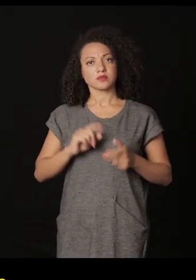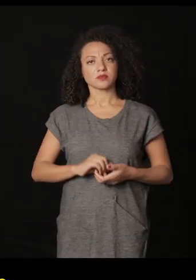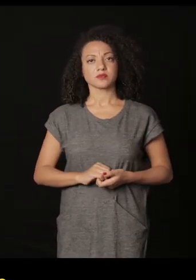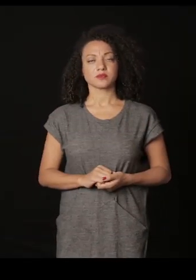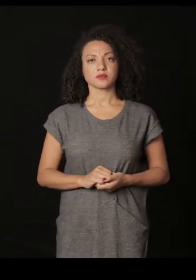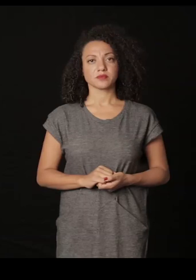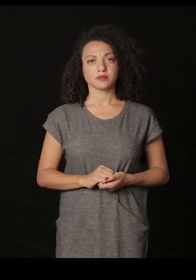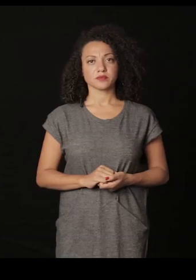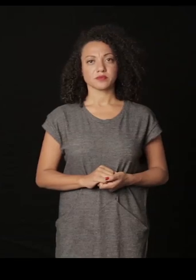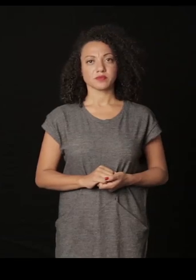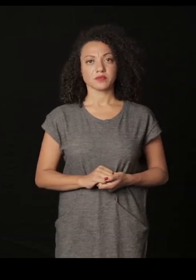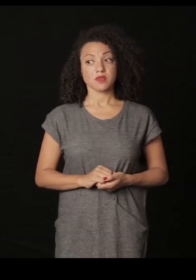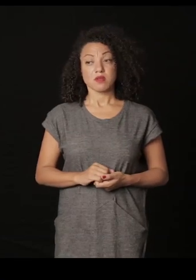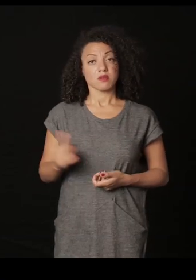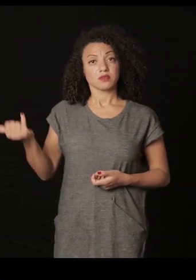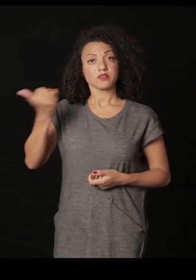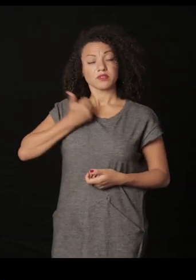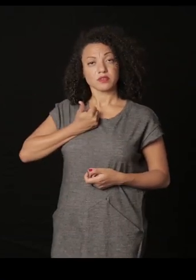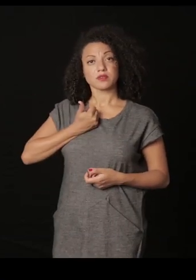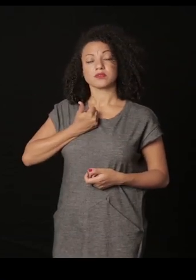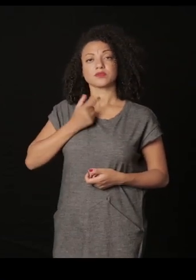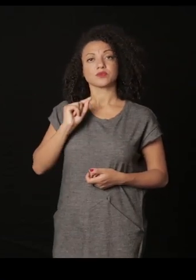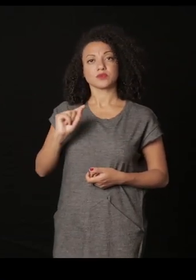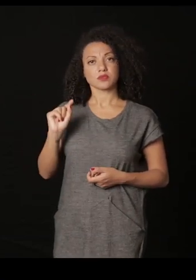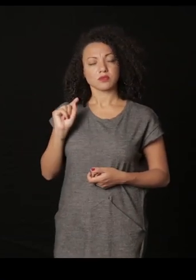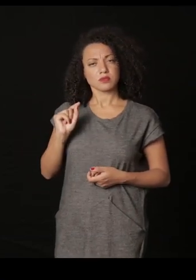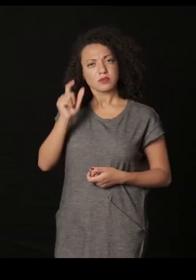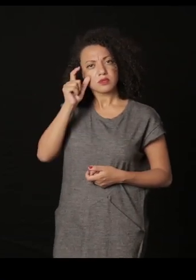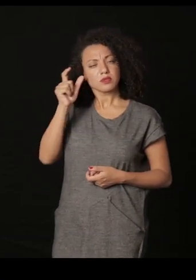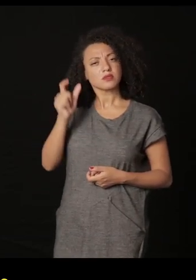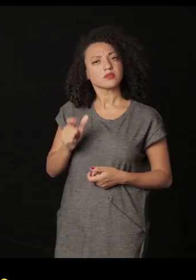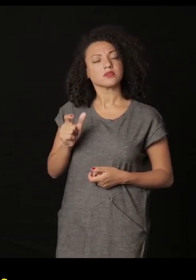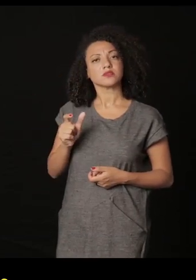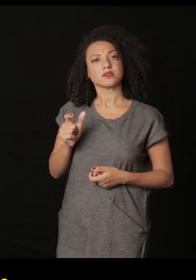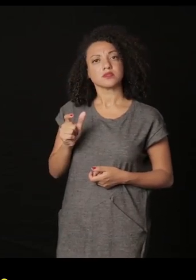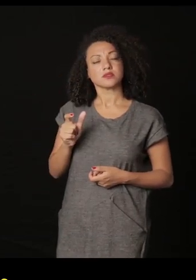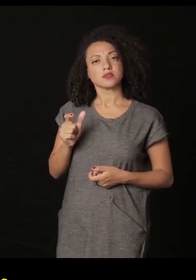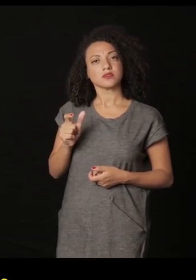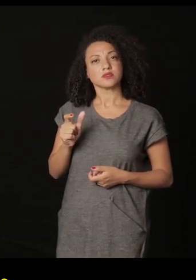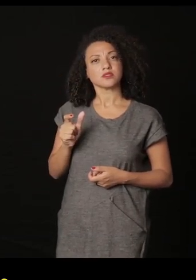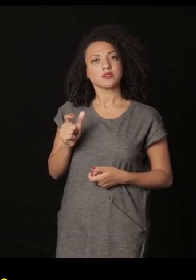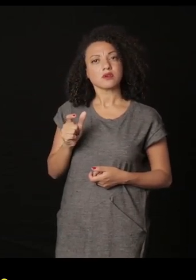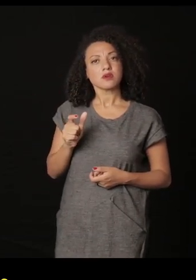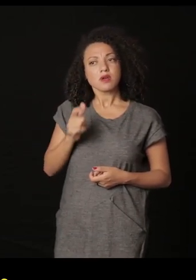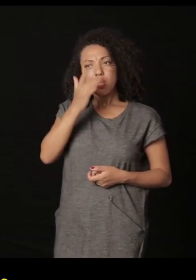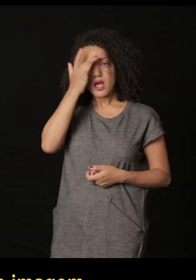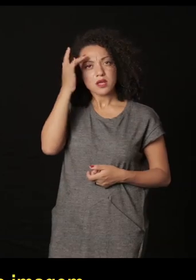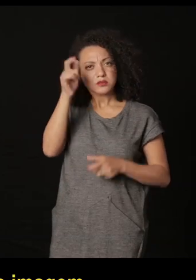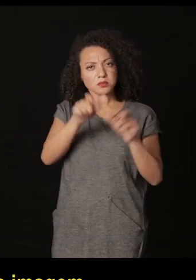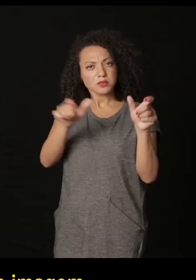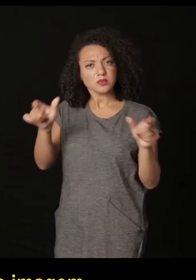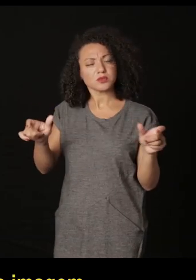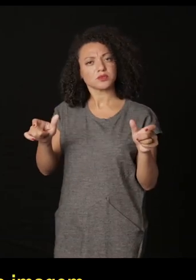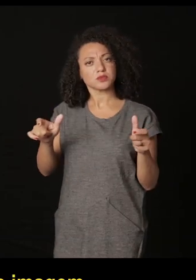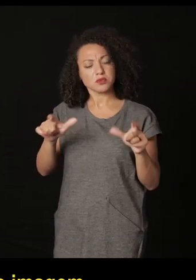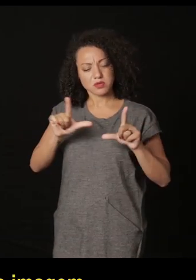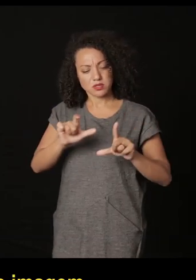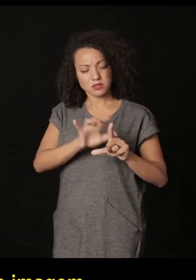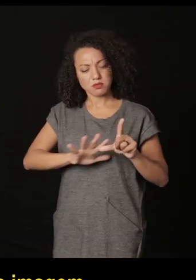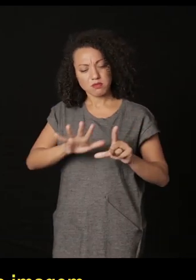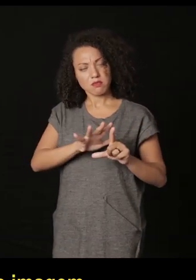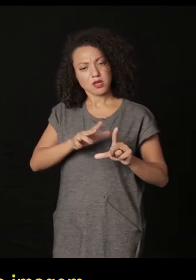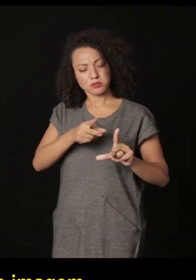diferente. Ahí él me hablaba, él me hablaba para la gente que era muy interesante cómo las personas